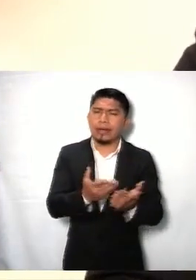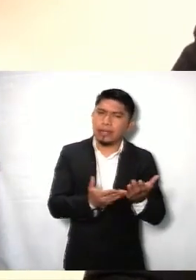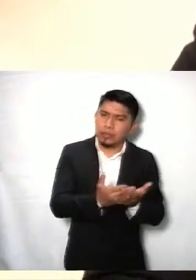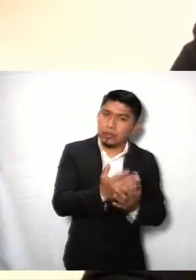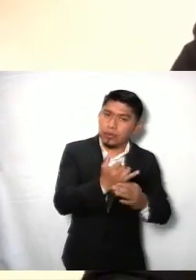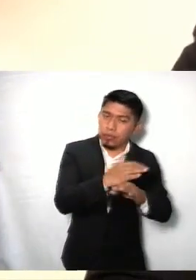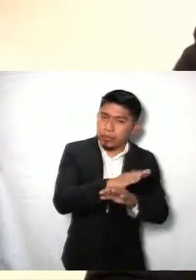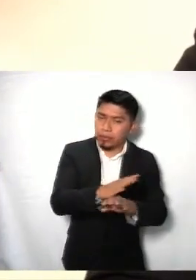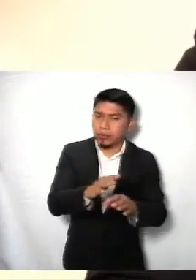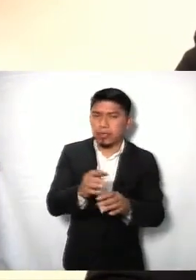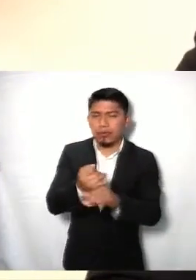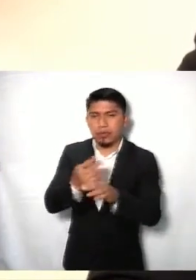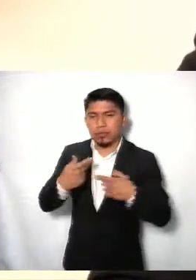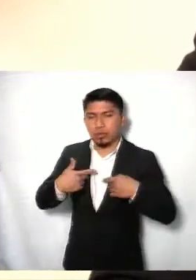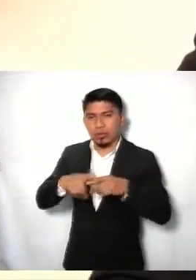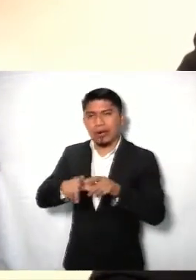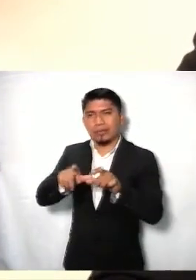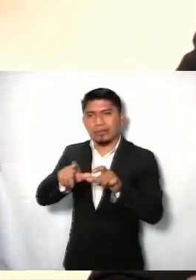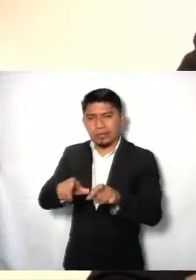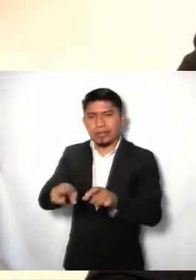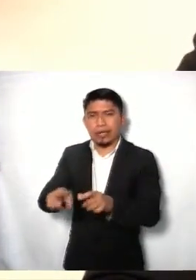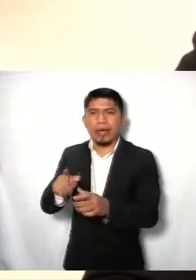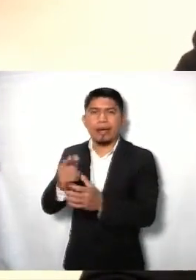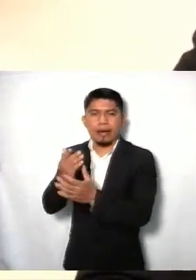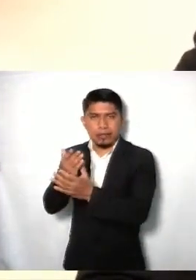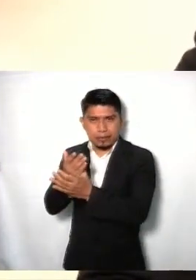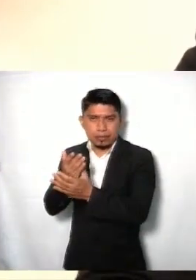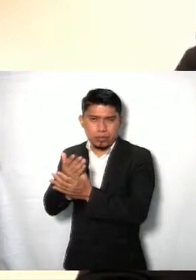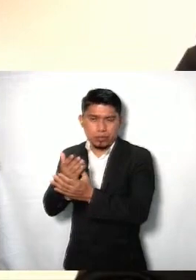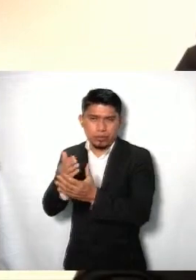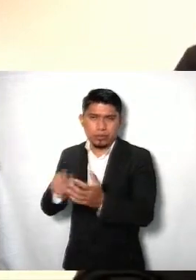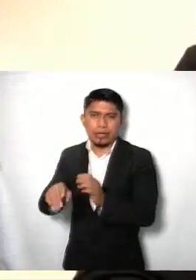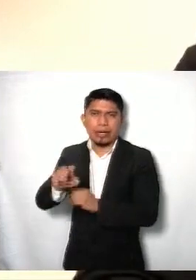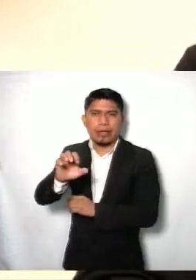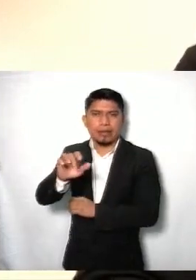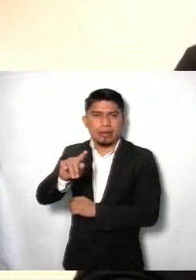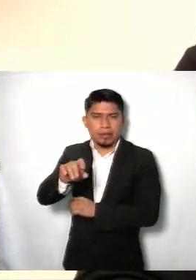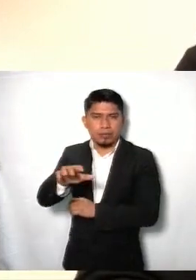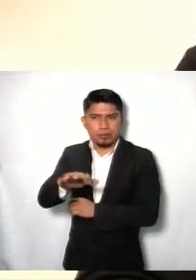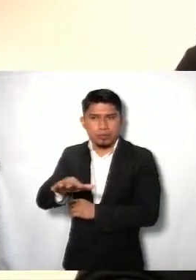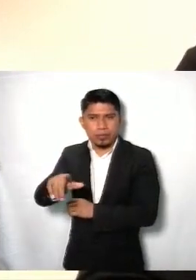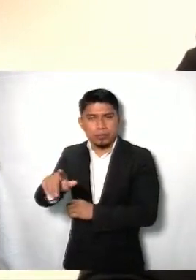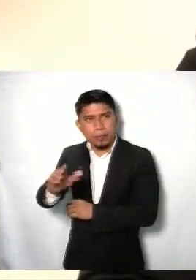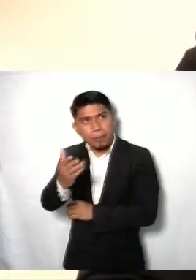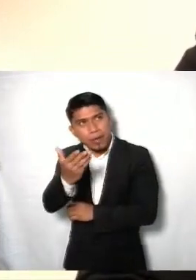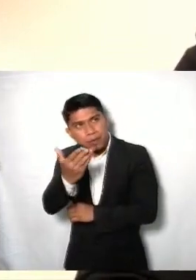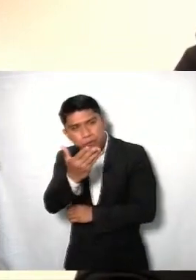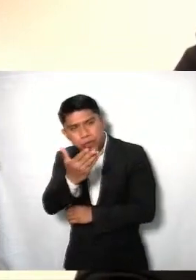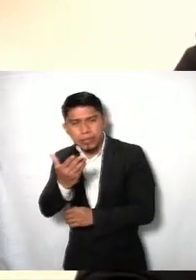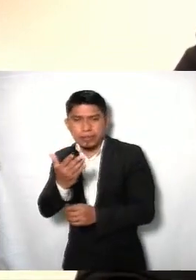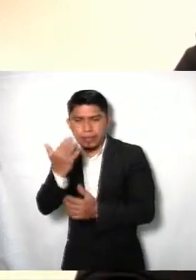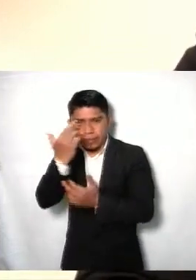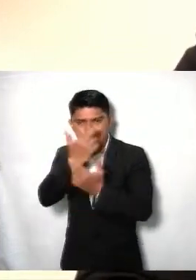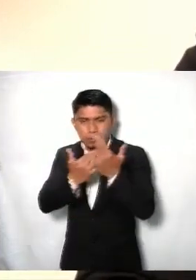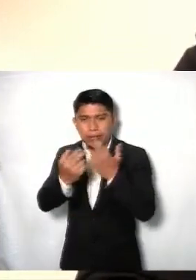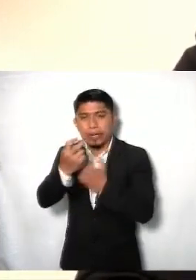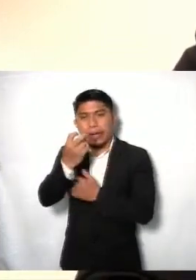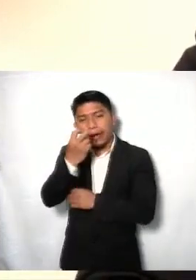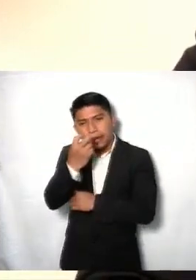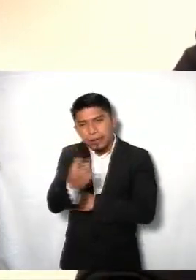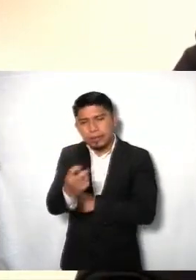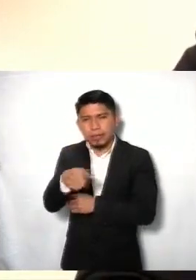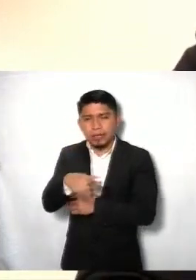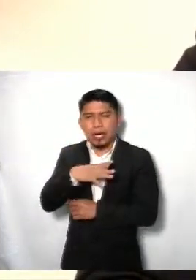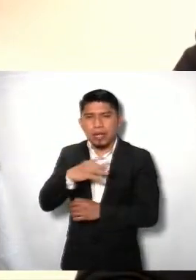datos personales, también la parte que tiene que ver con archivos, ética pública, muy importante, y hacer solicitudes y recursos de revisión. Esta aula también